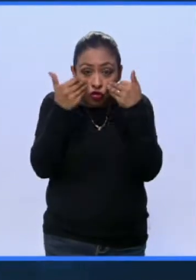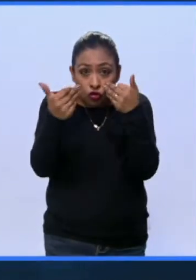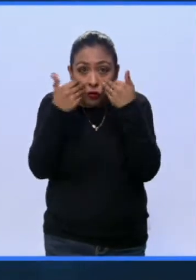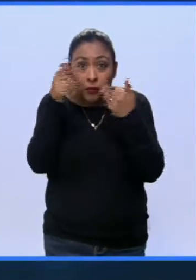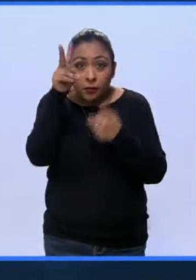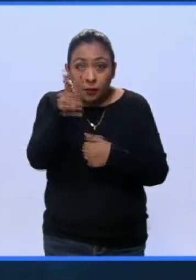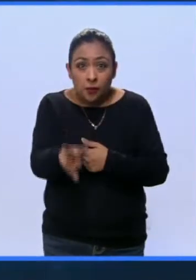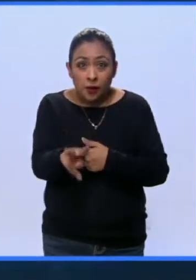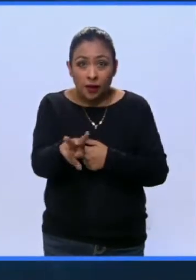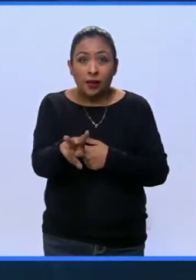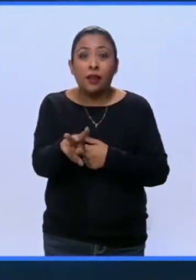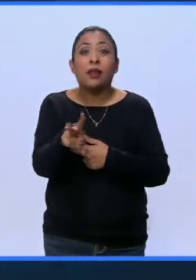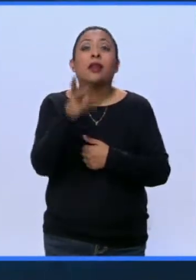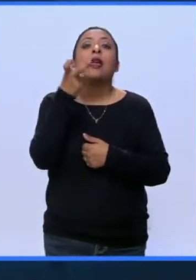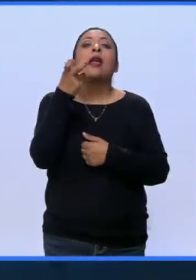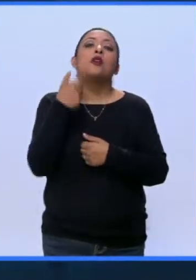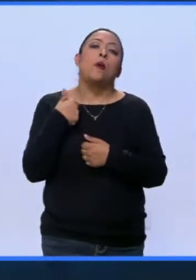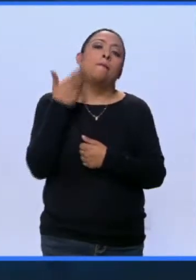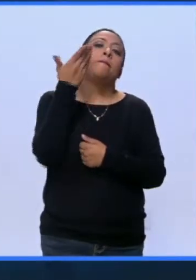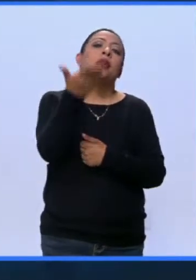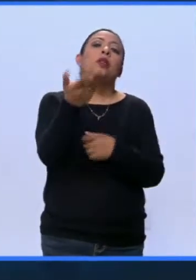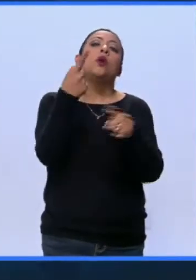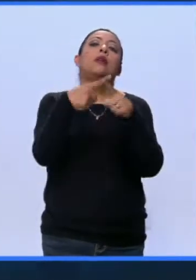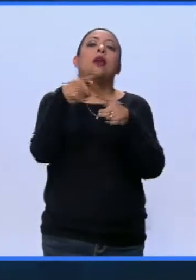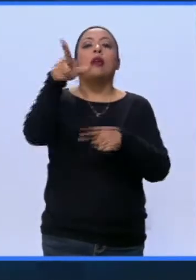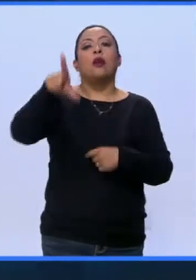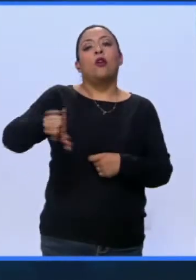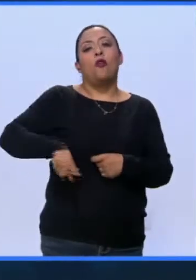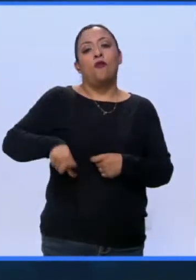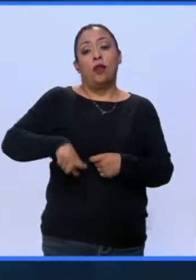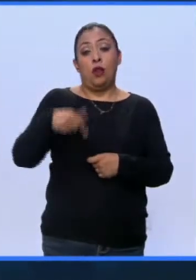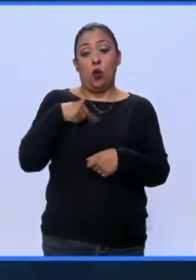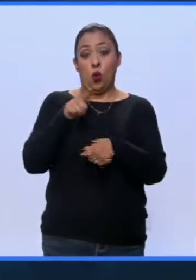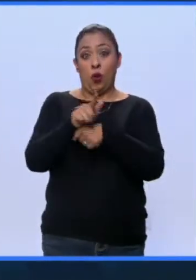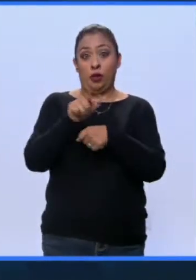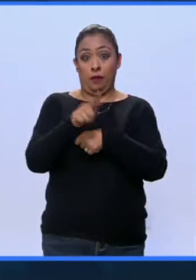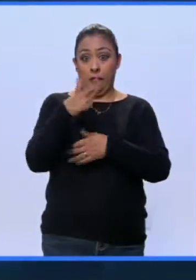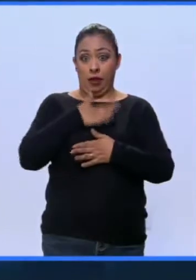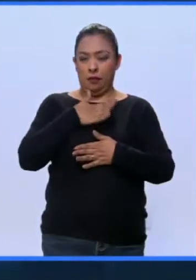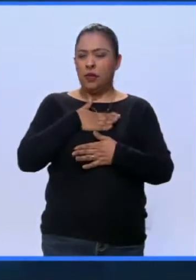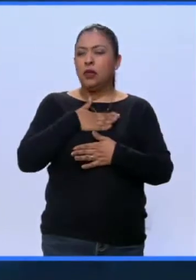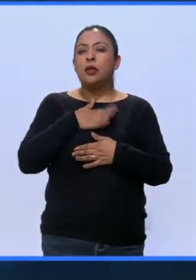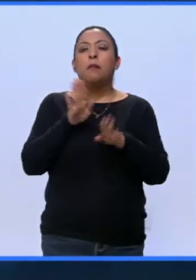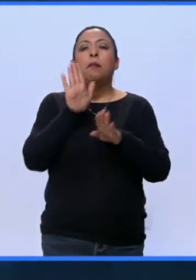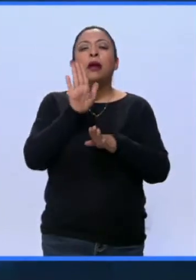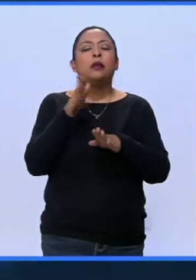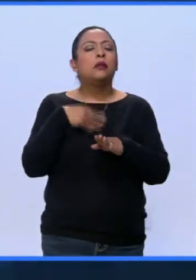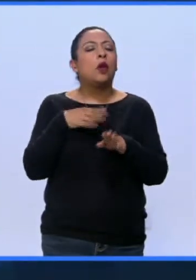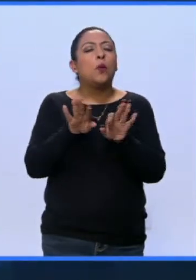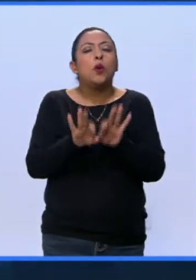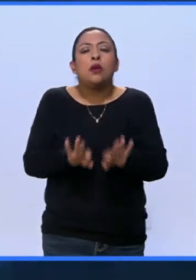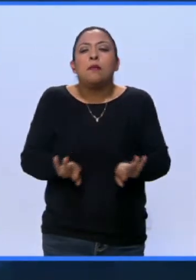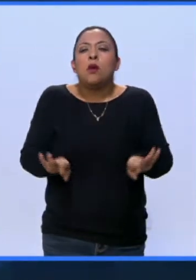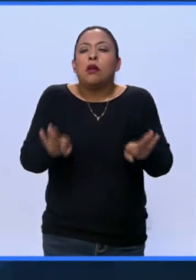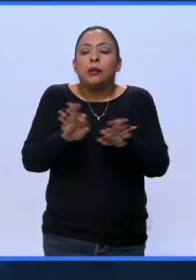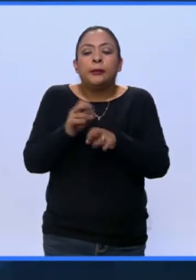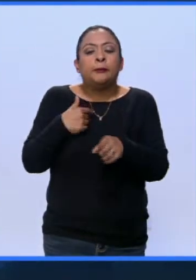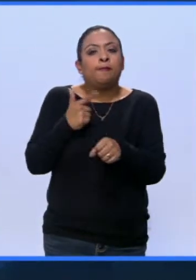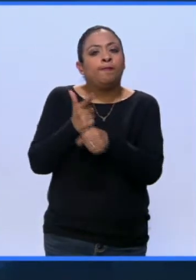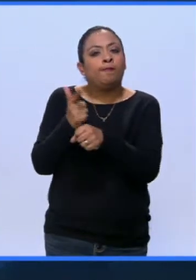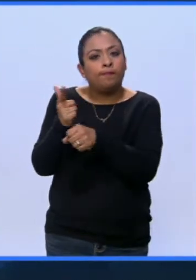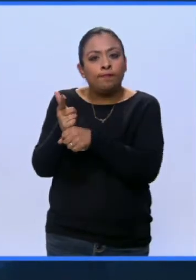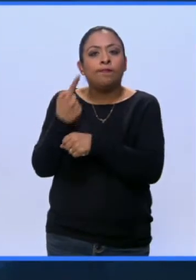la interpelación es al Estado. Guatemala para mí es una cuna emblemática de delitos de lesa